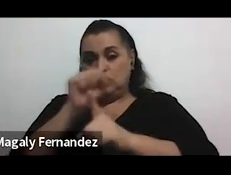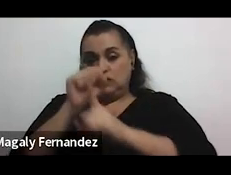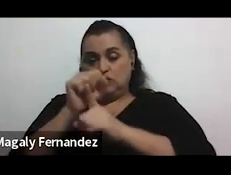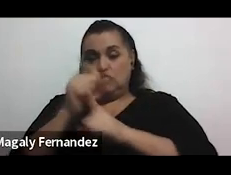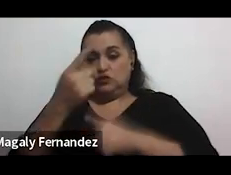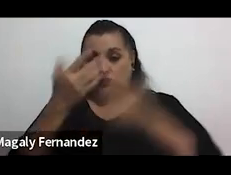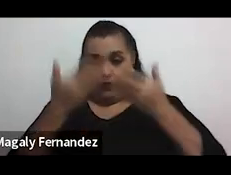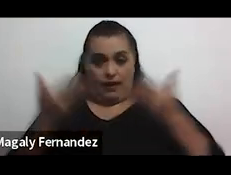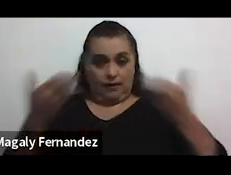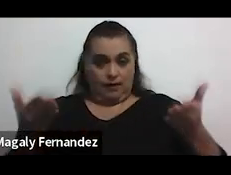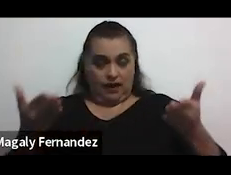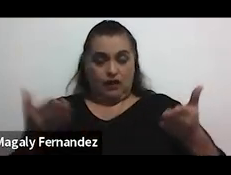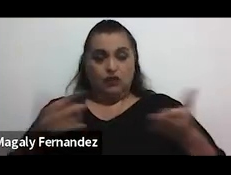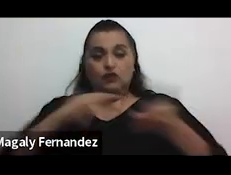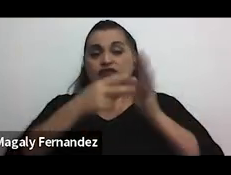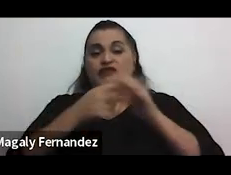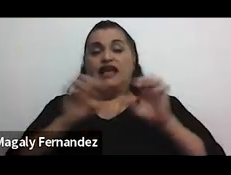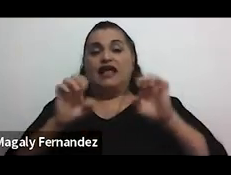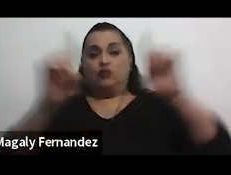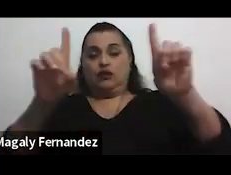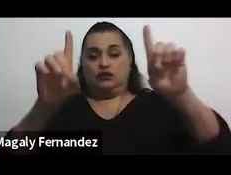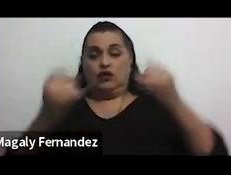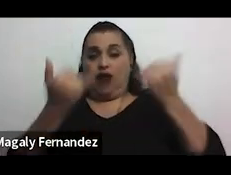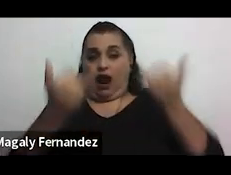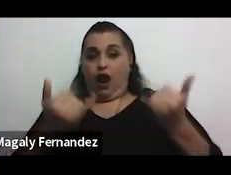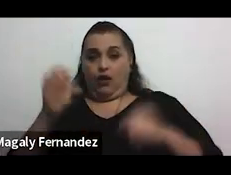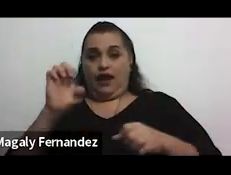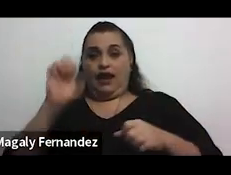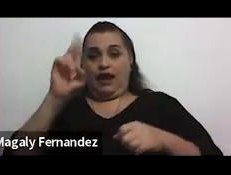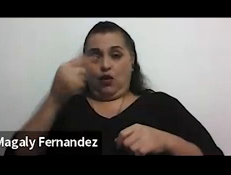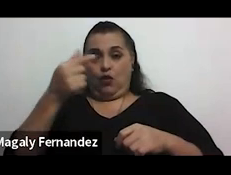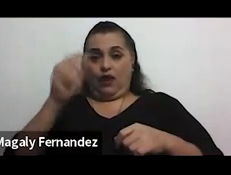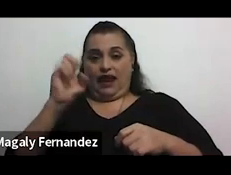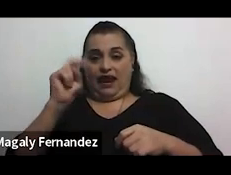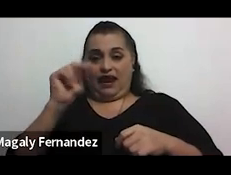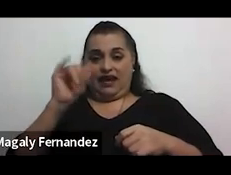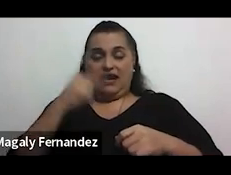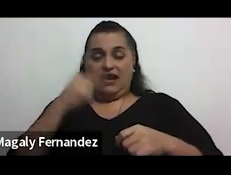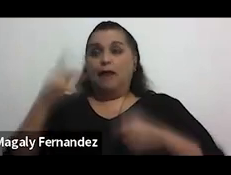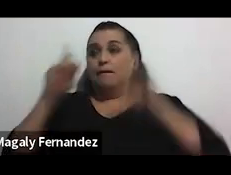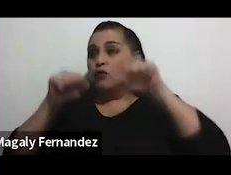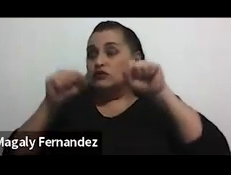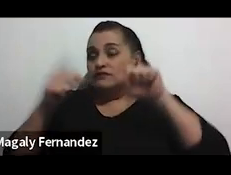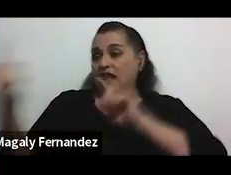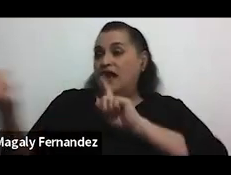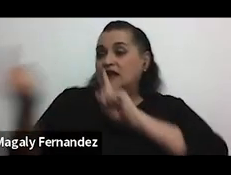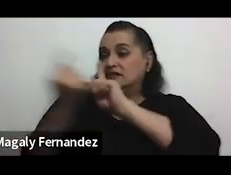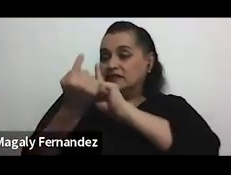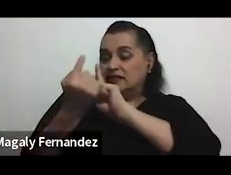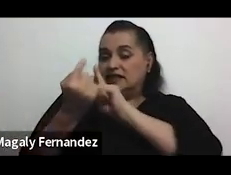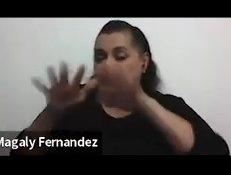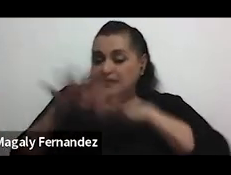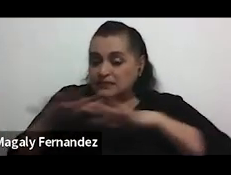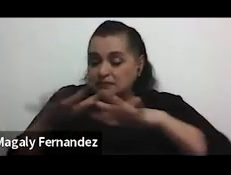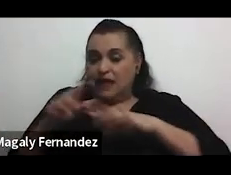la educación ahorita doña Eugenia lo mencionaba la posibilidad de acercarnos a espacios informativos